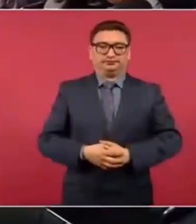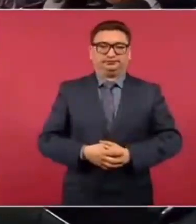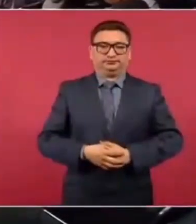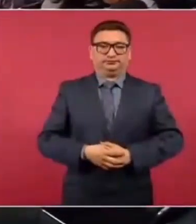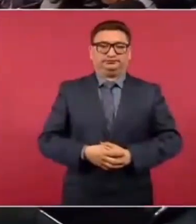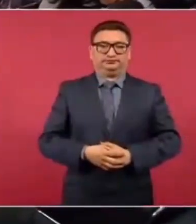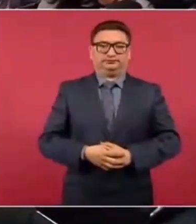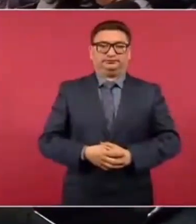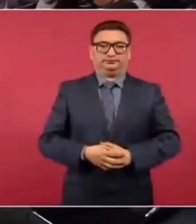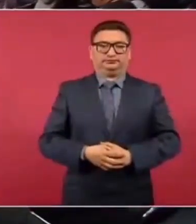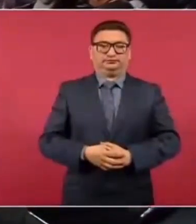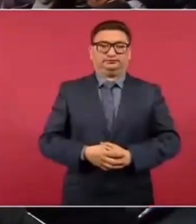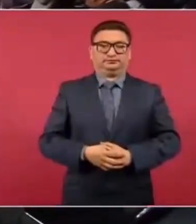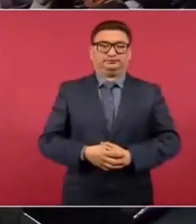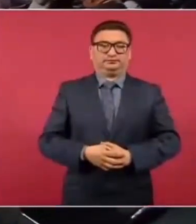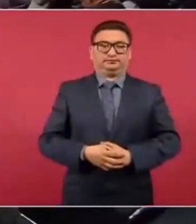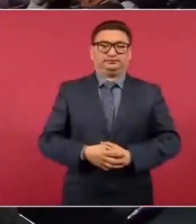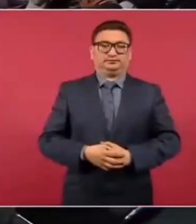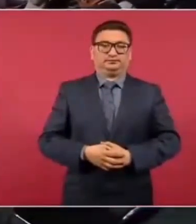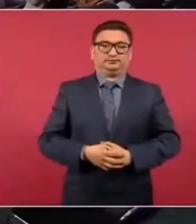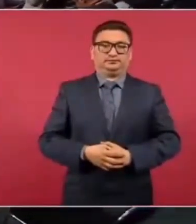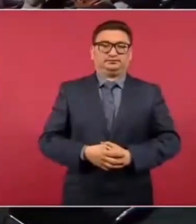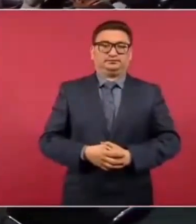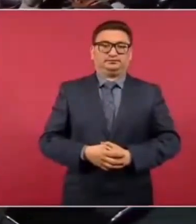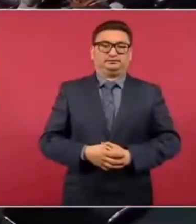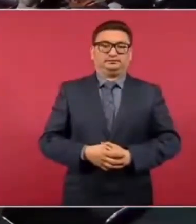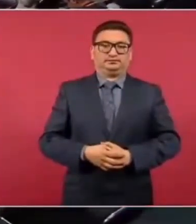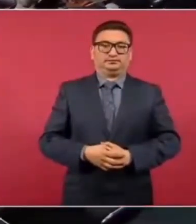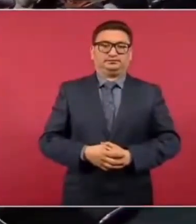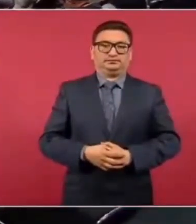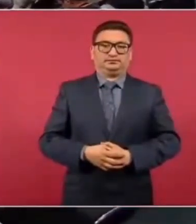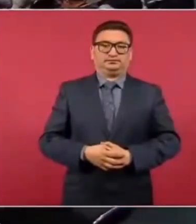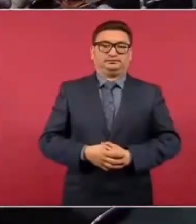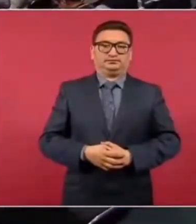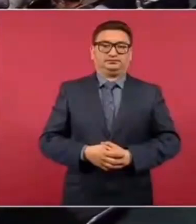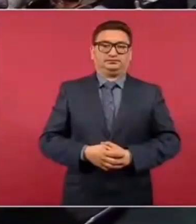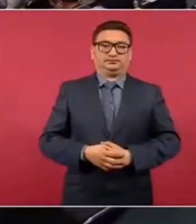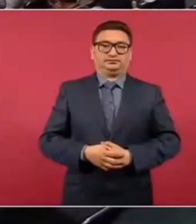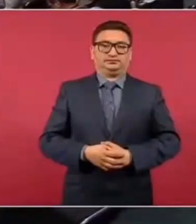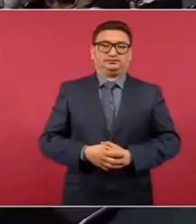Y es un